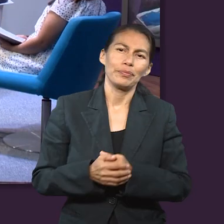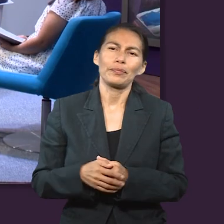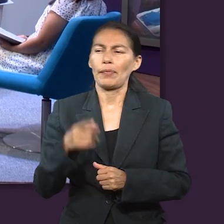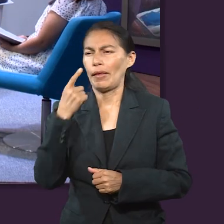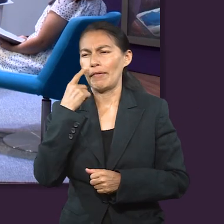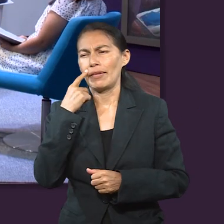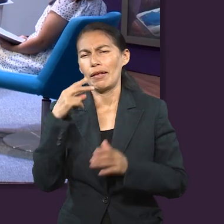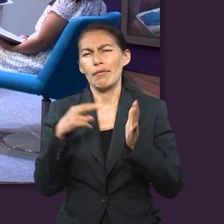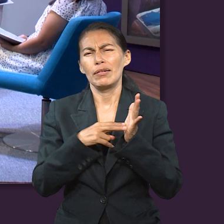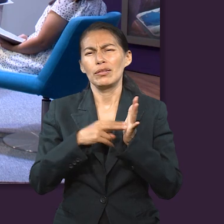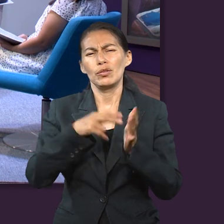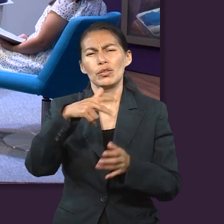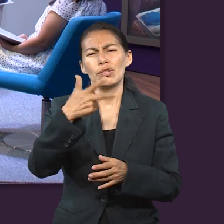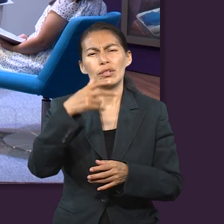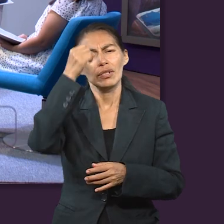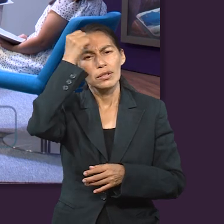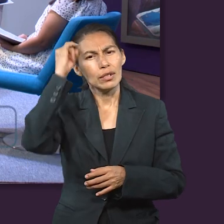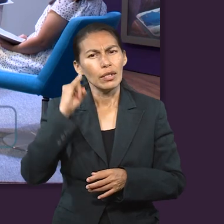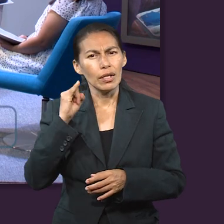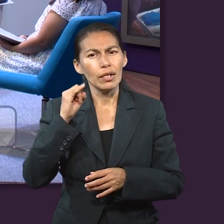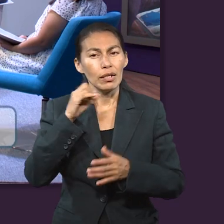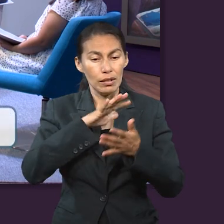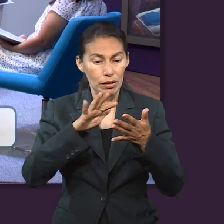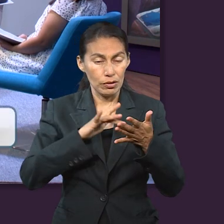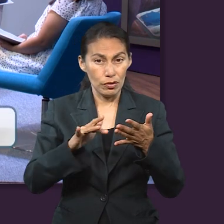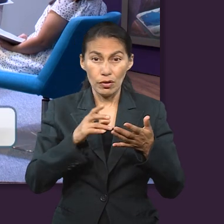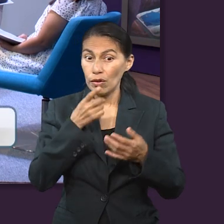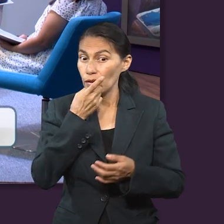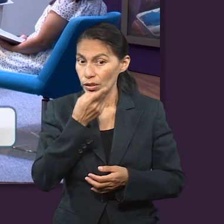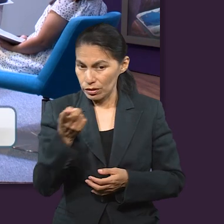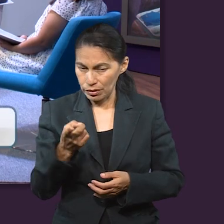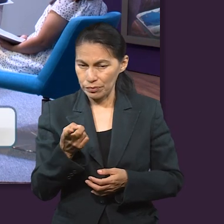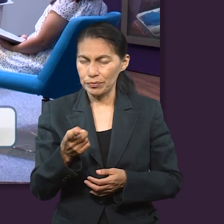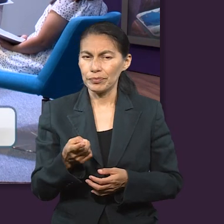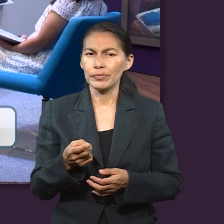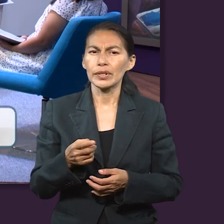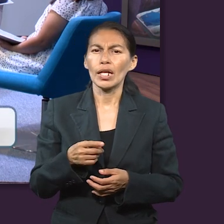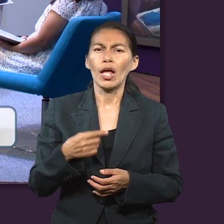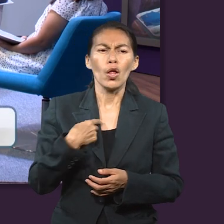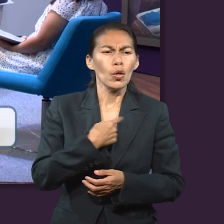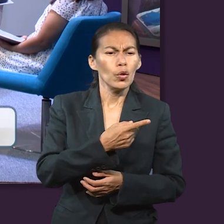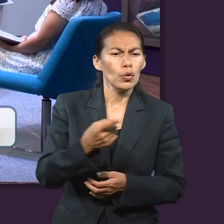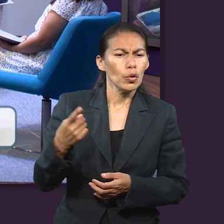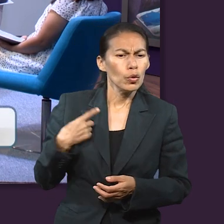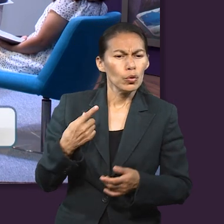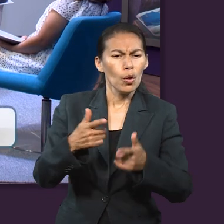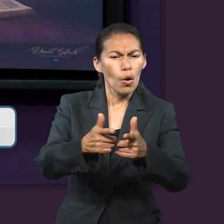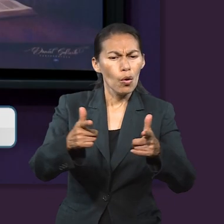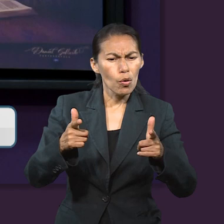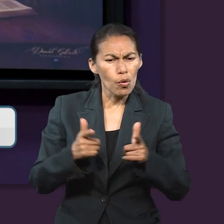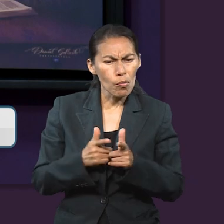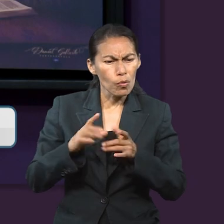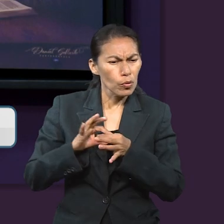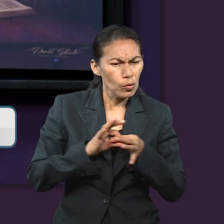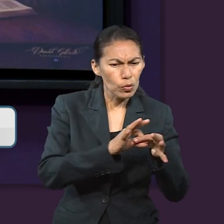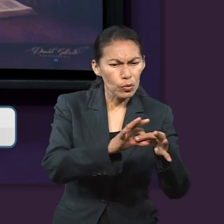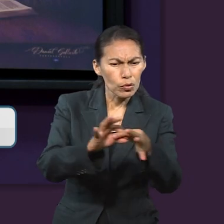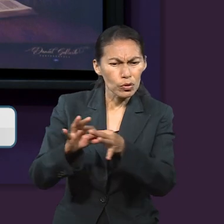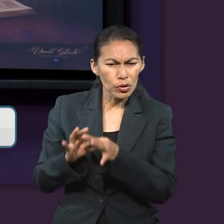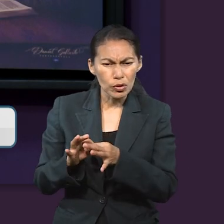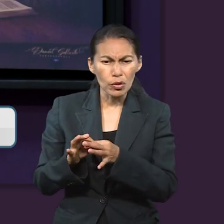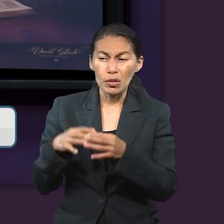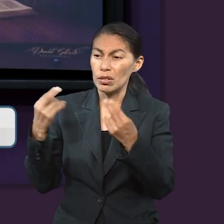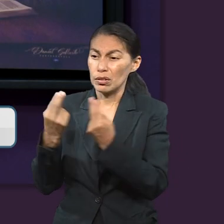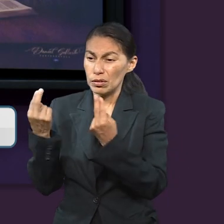Saraí, yo lo voy a resaltar. Así seremos un grupo muy unido y llegaremos a tener